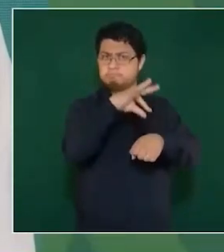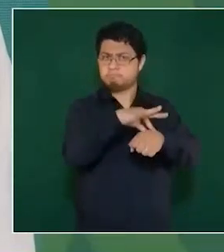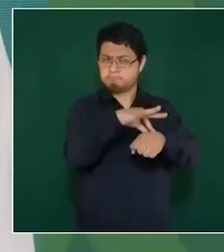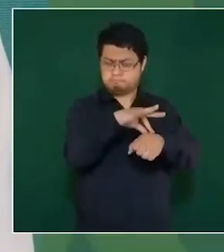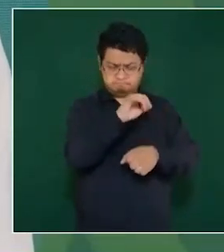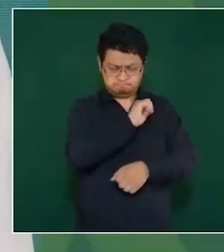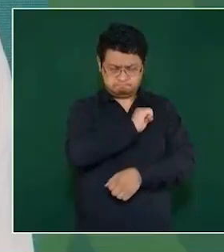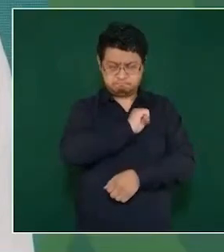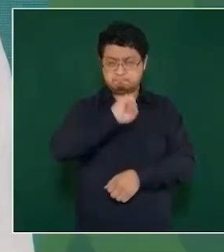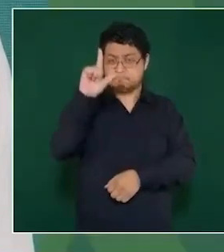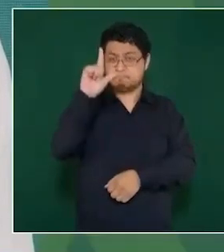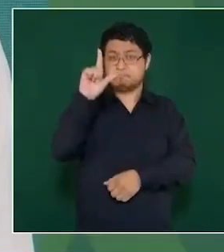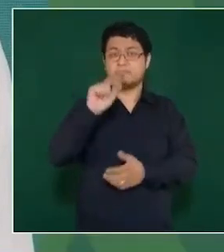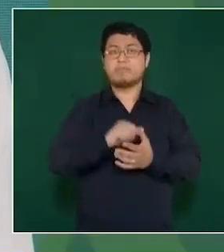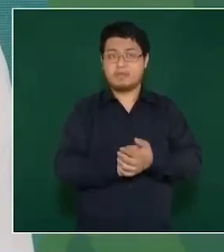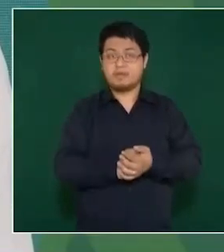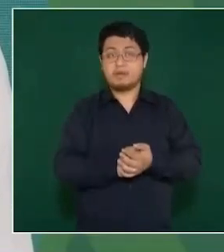días,